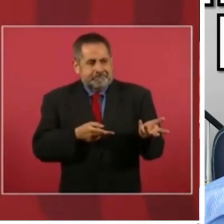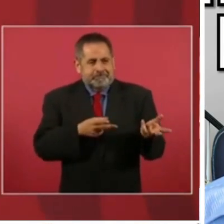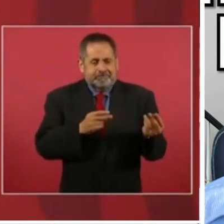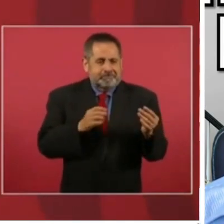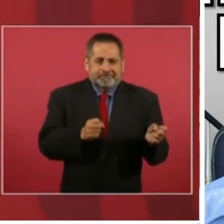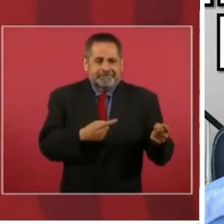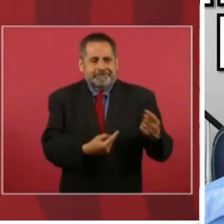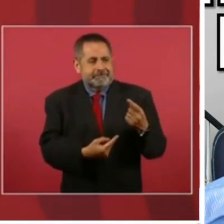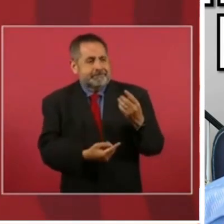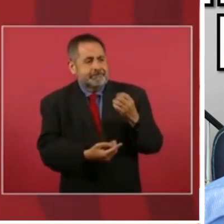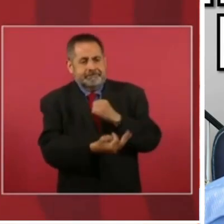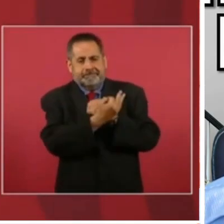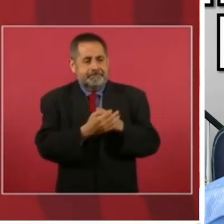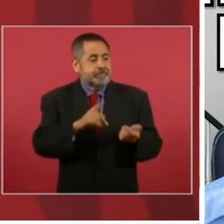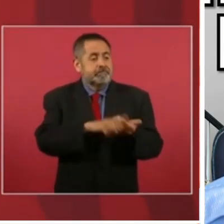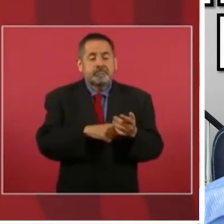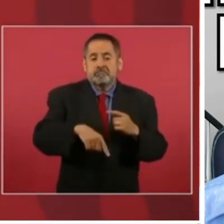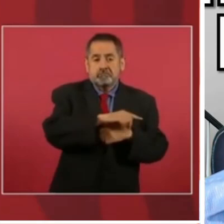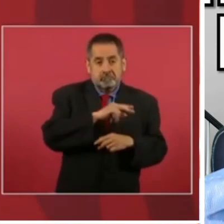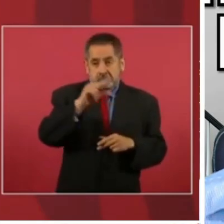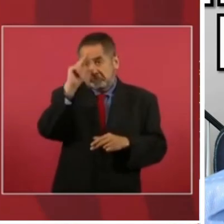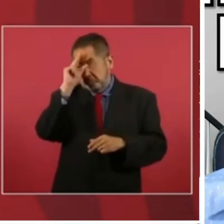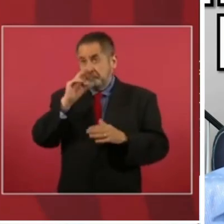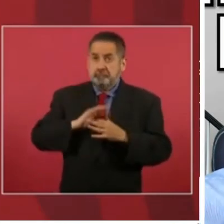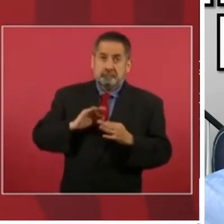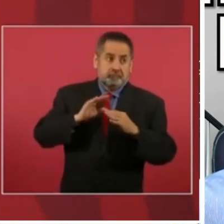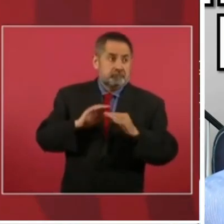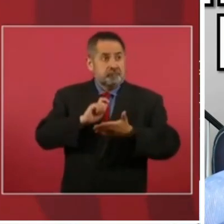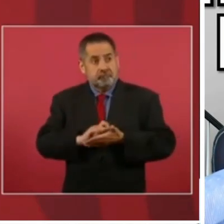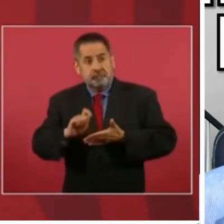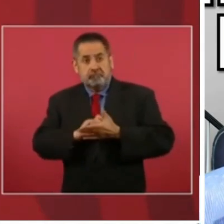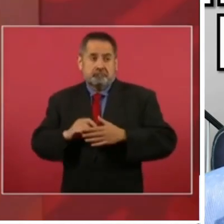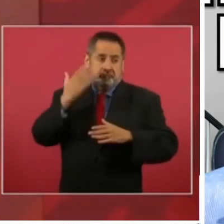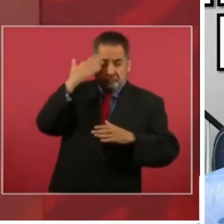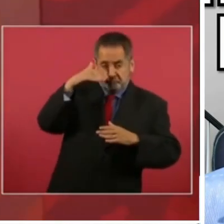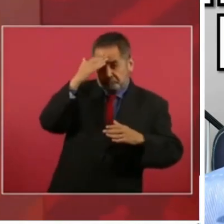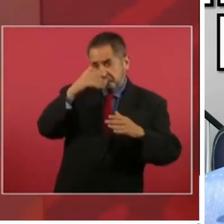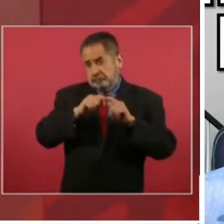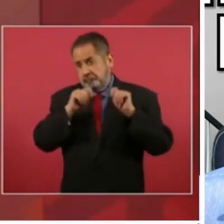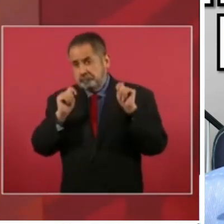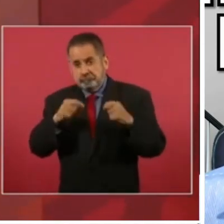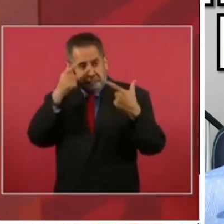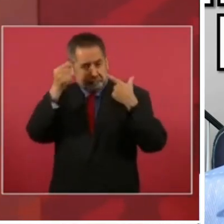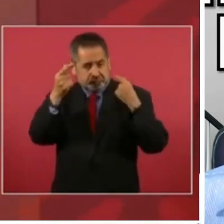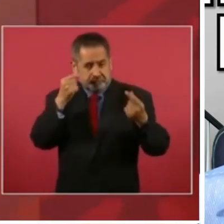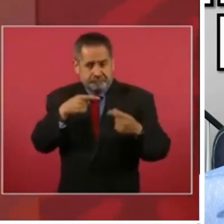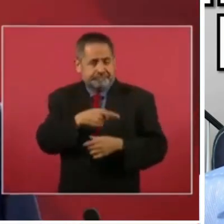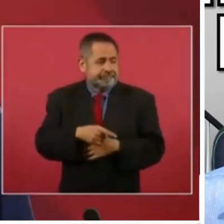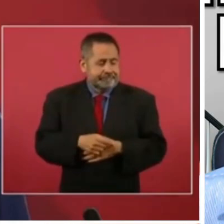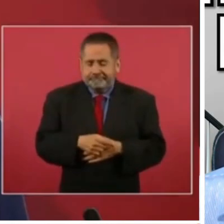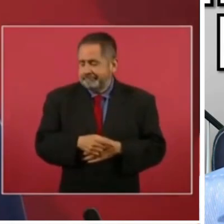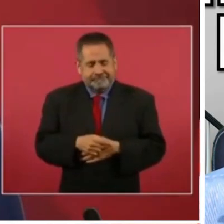Pero la intelectualidad en nuestro país quedó muy